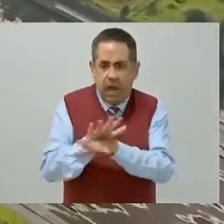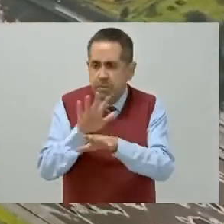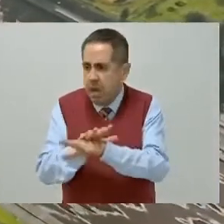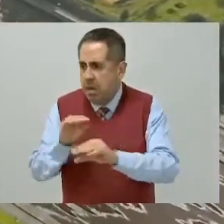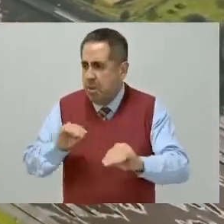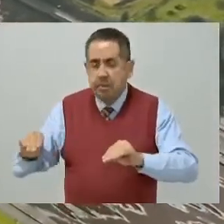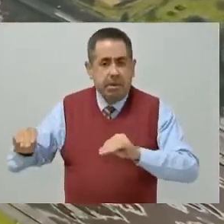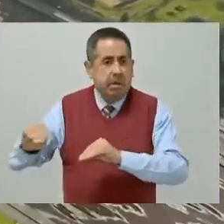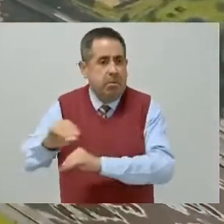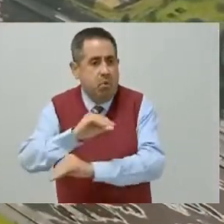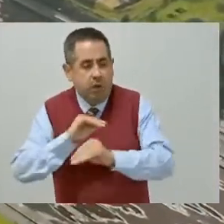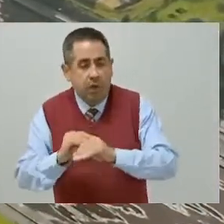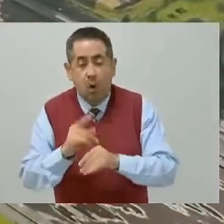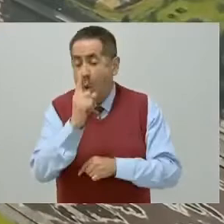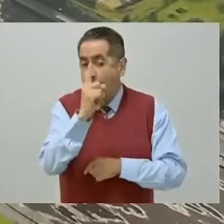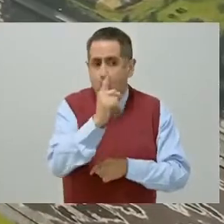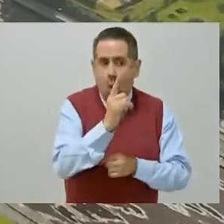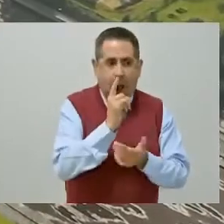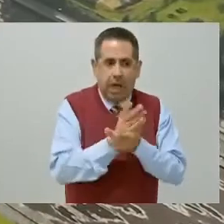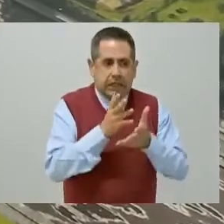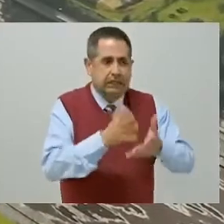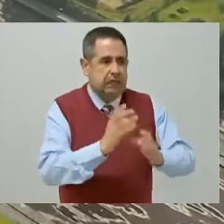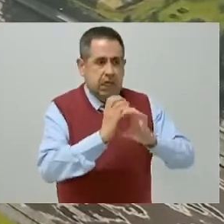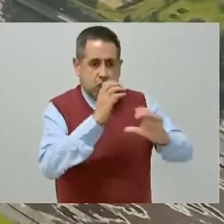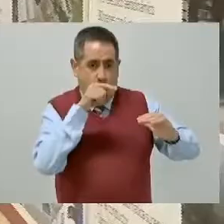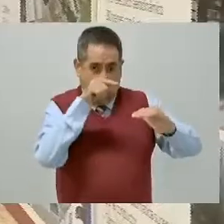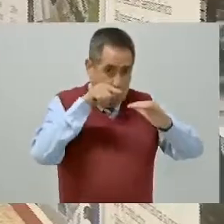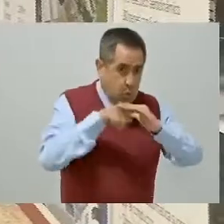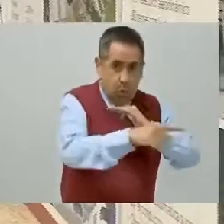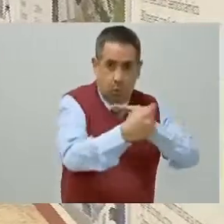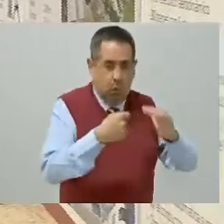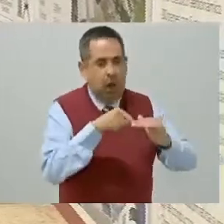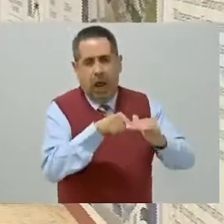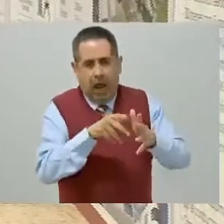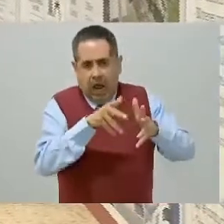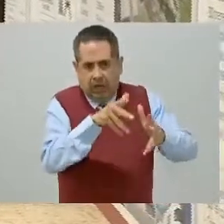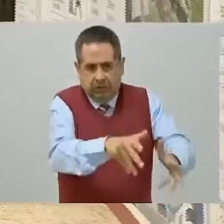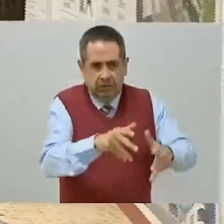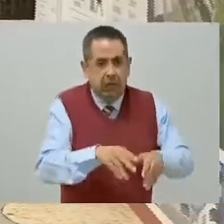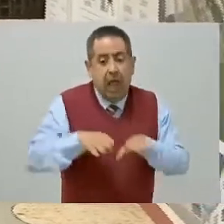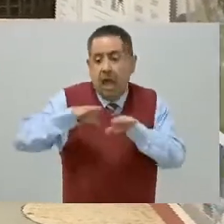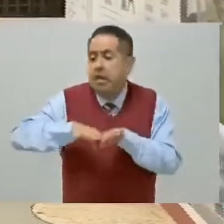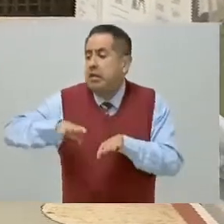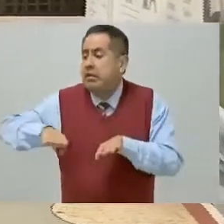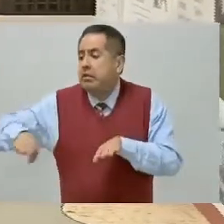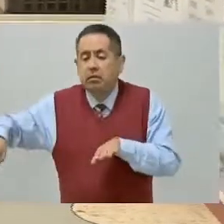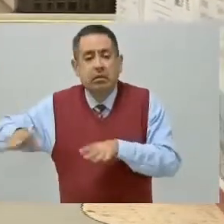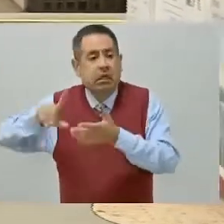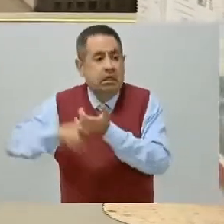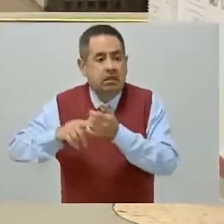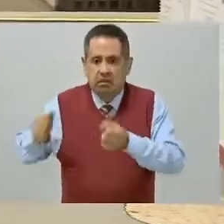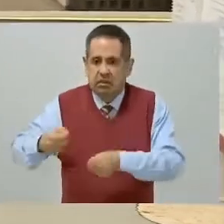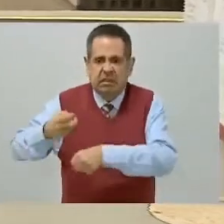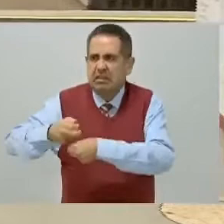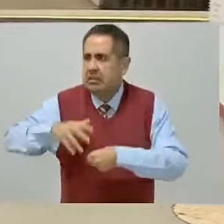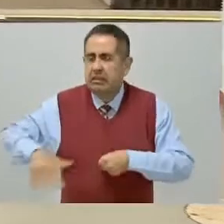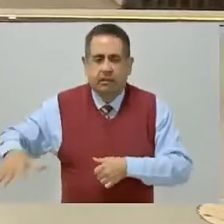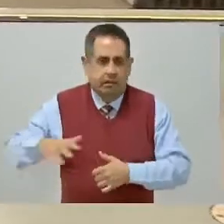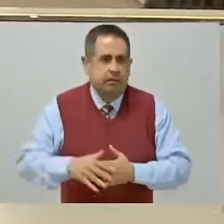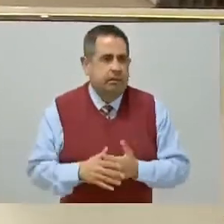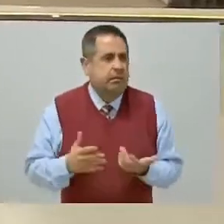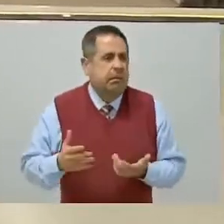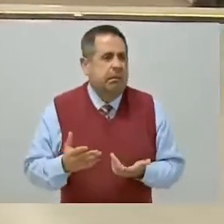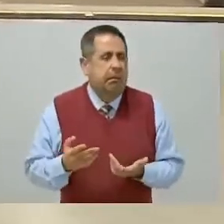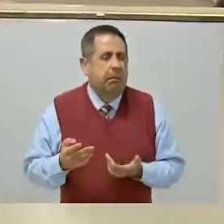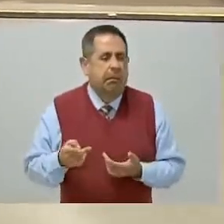salvo en el túnel y dentro de las cocheras y talleres, que es una semirrígida, que aquí